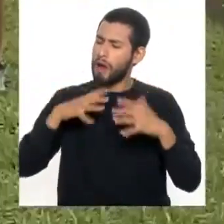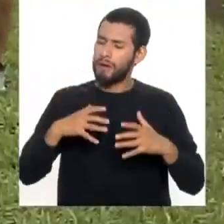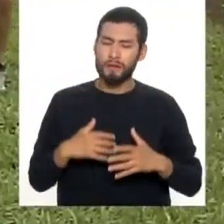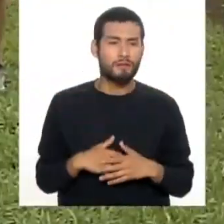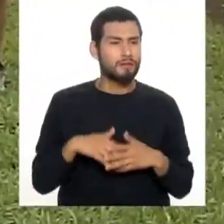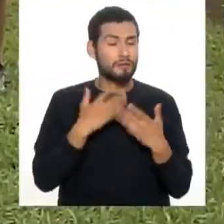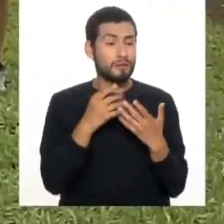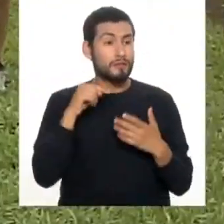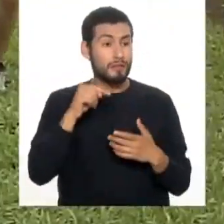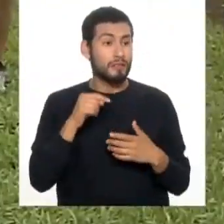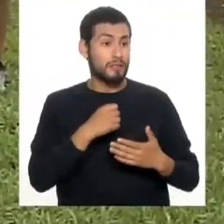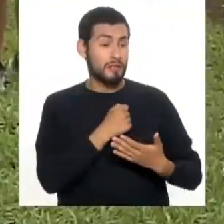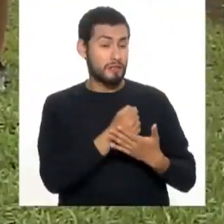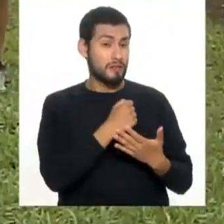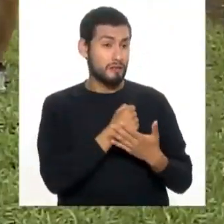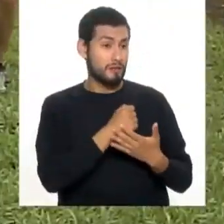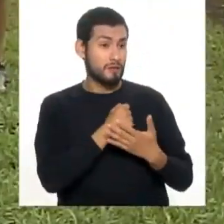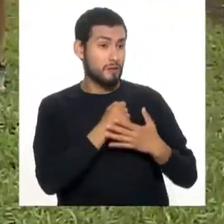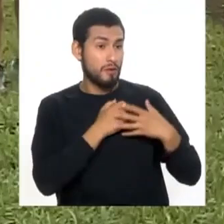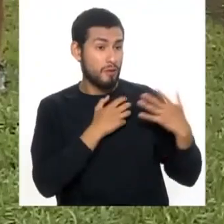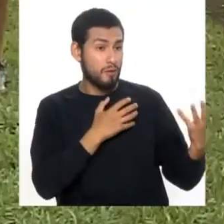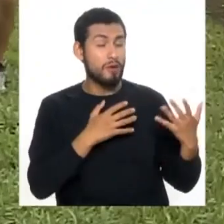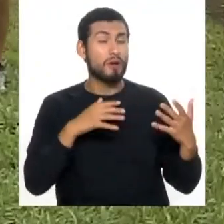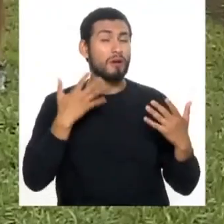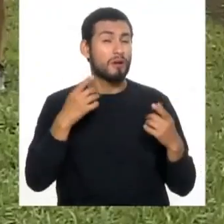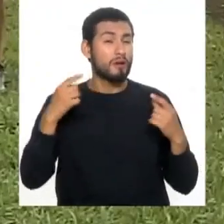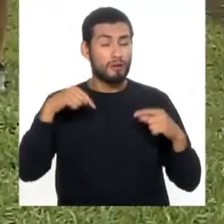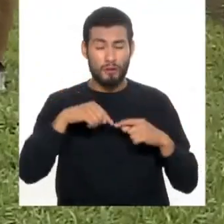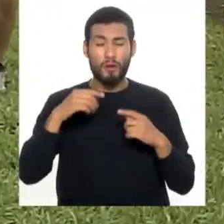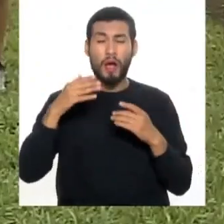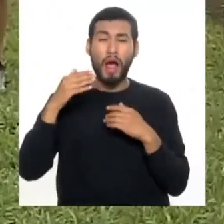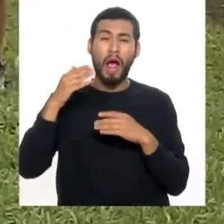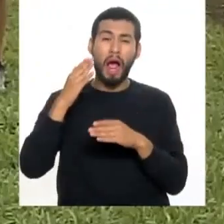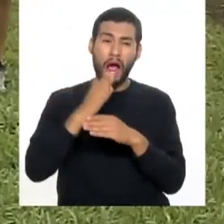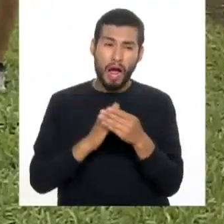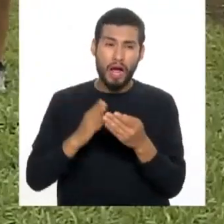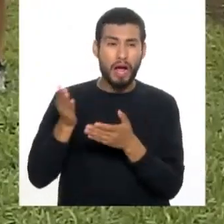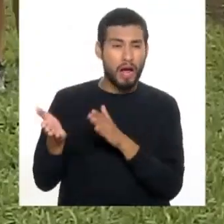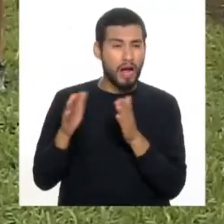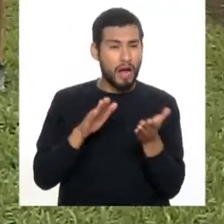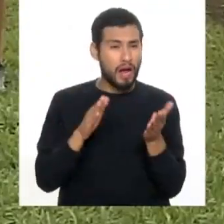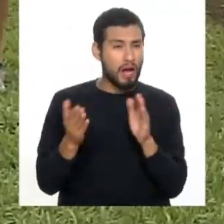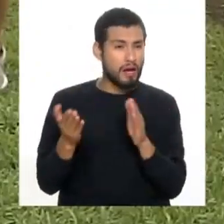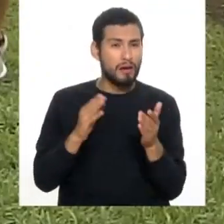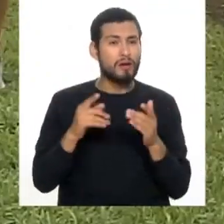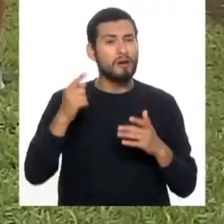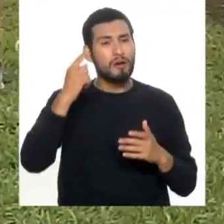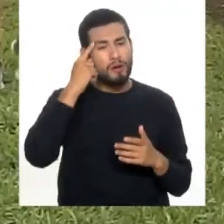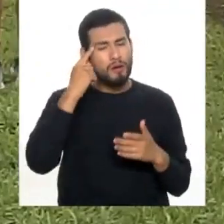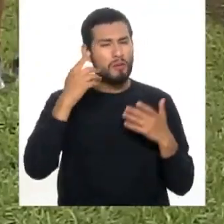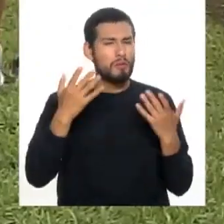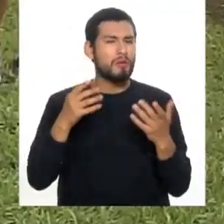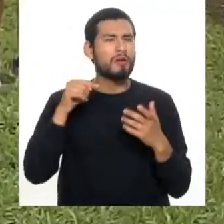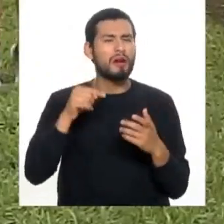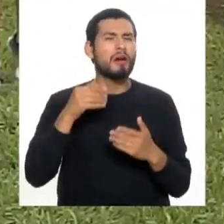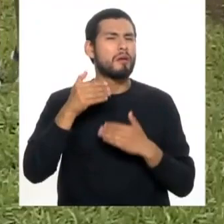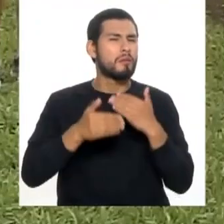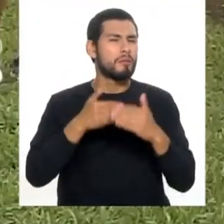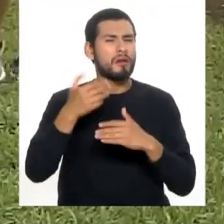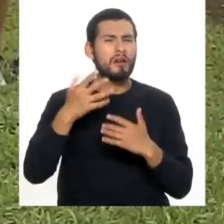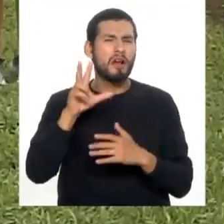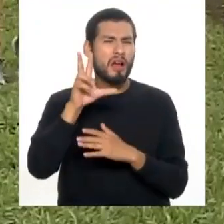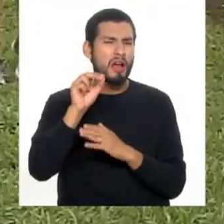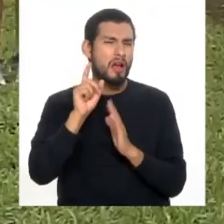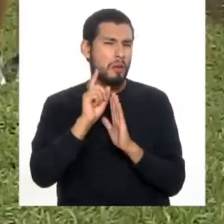entrenamiento cardiovascular o de repente de intervalos con fuerza, lo que podría llevarse es un entrenamiento de